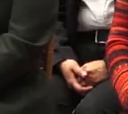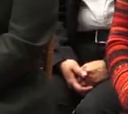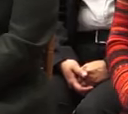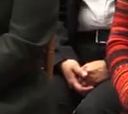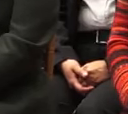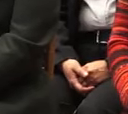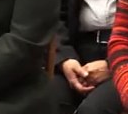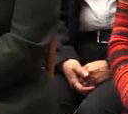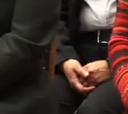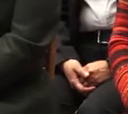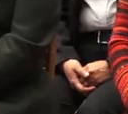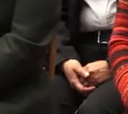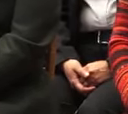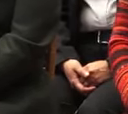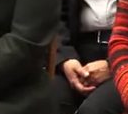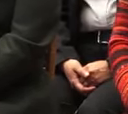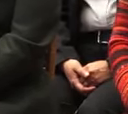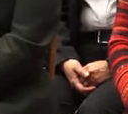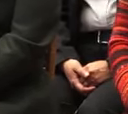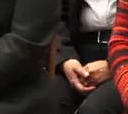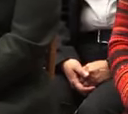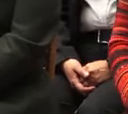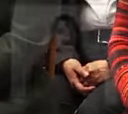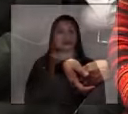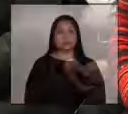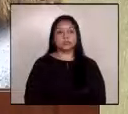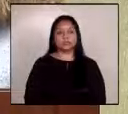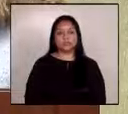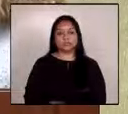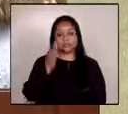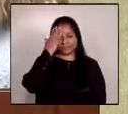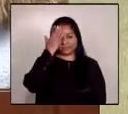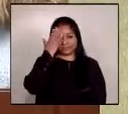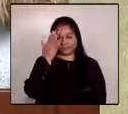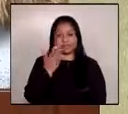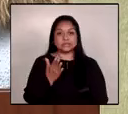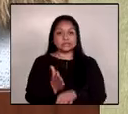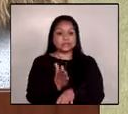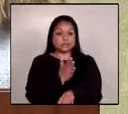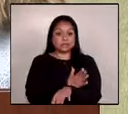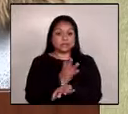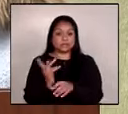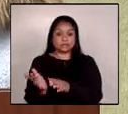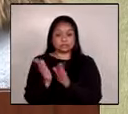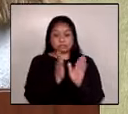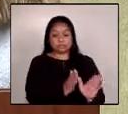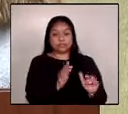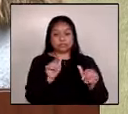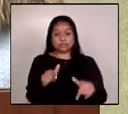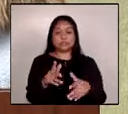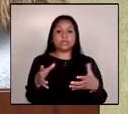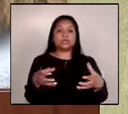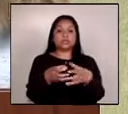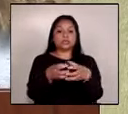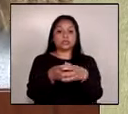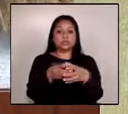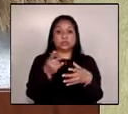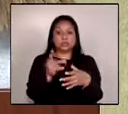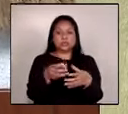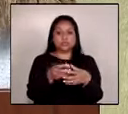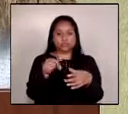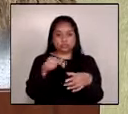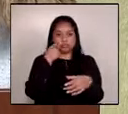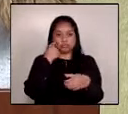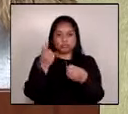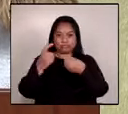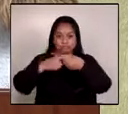muchas gracias y antes de pasar al siguiente punto quisiéramos pedirle a los integrantes de la comisión y también a los presentes